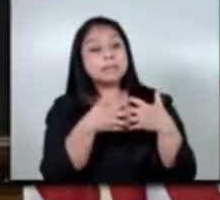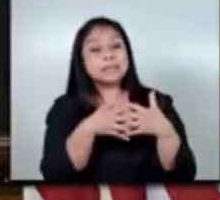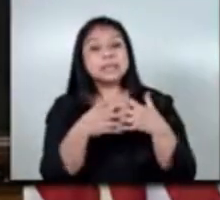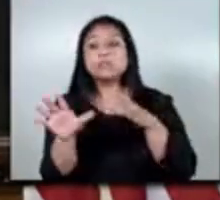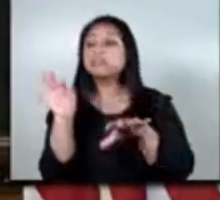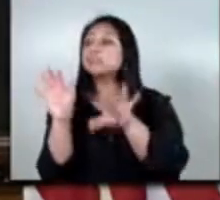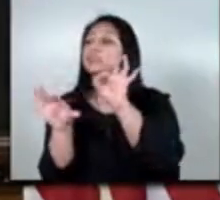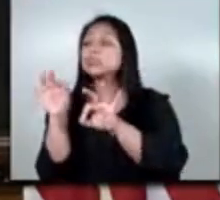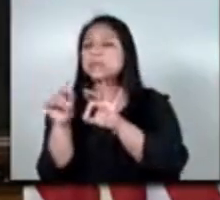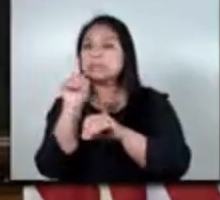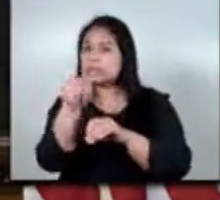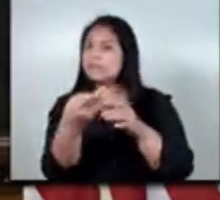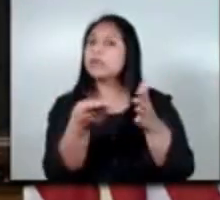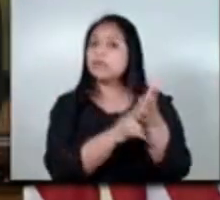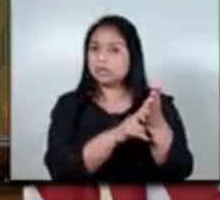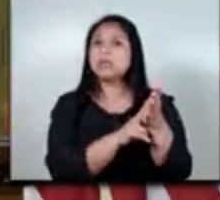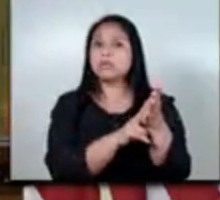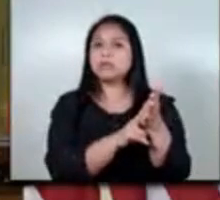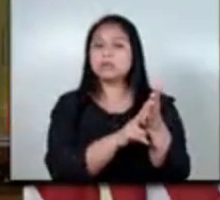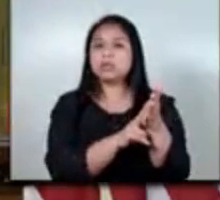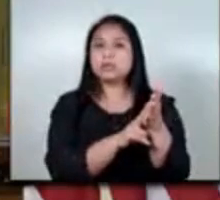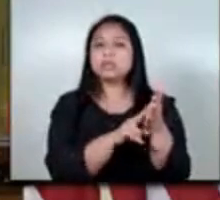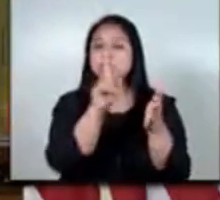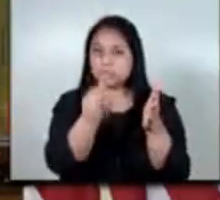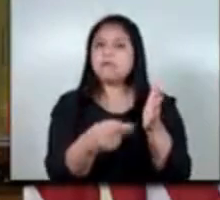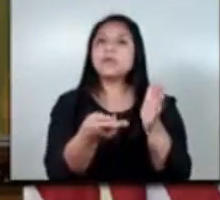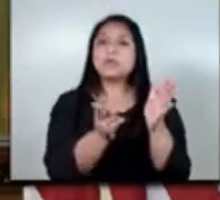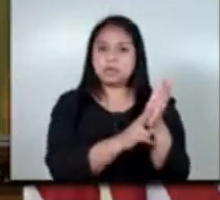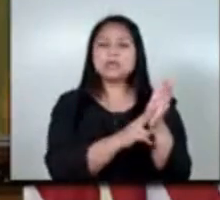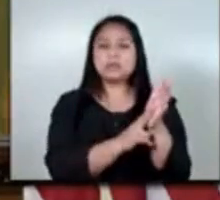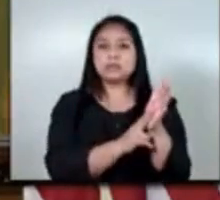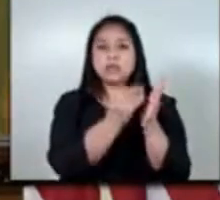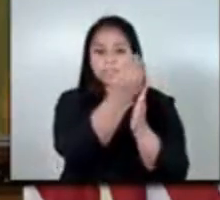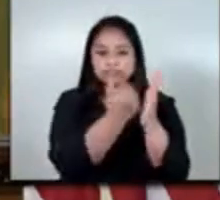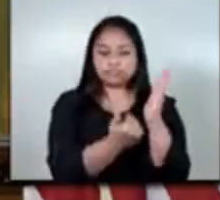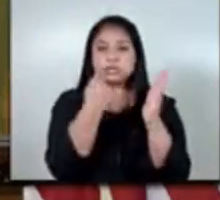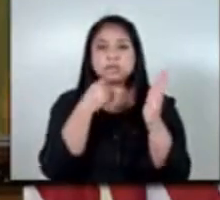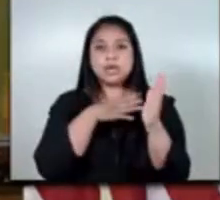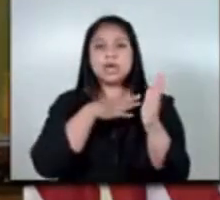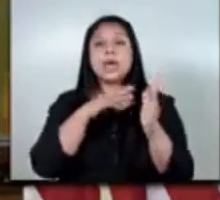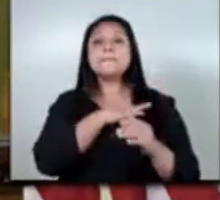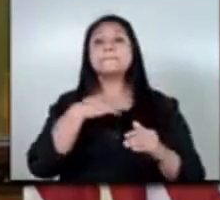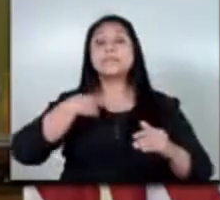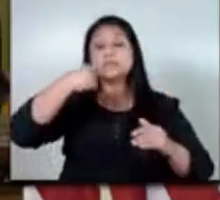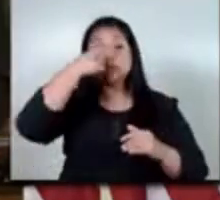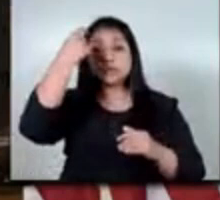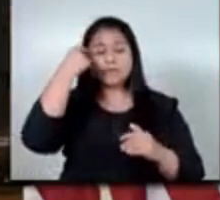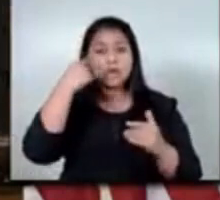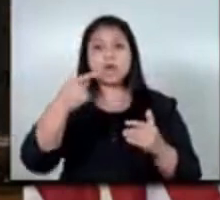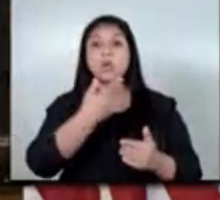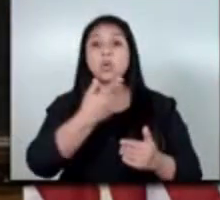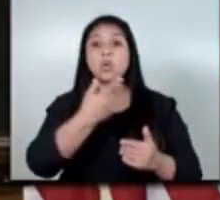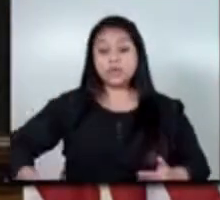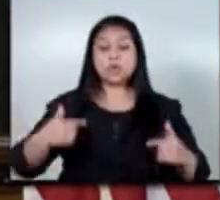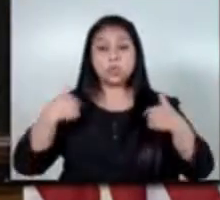podían registrar se debían registrar no es facultativo se debía registrar y de esta forma nosotros como gobierno como